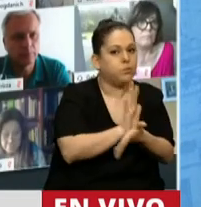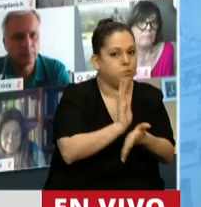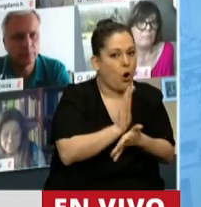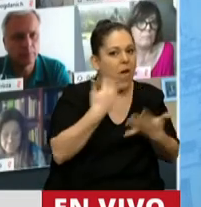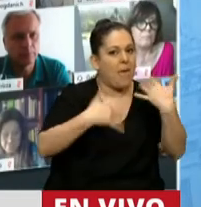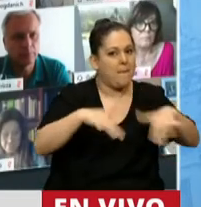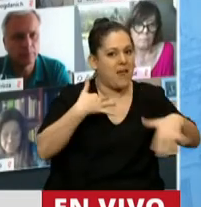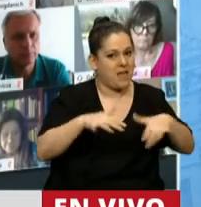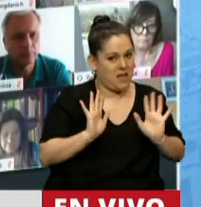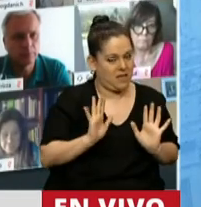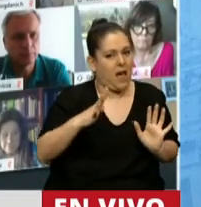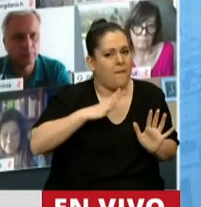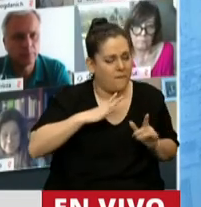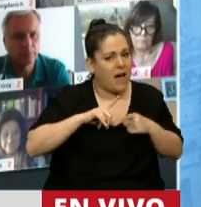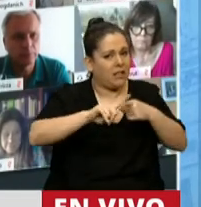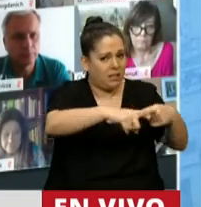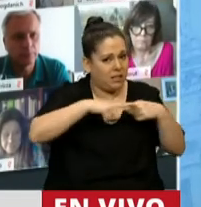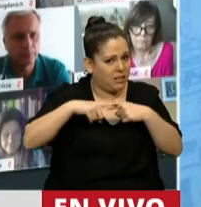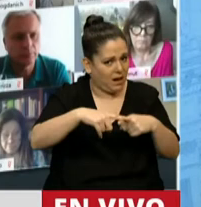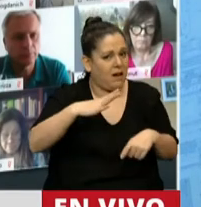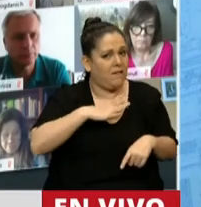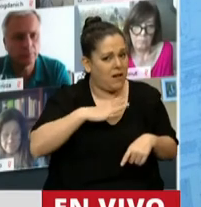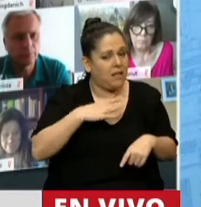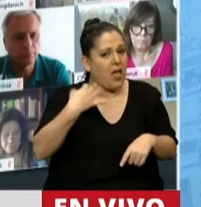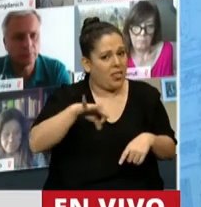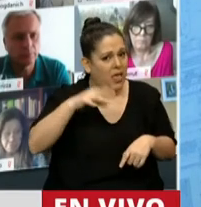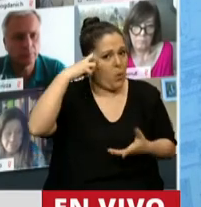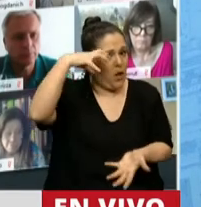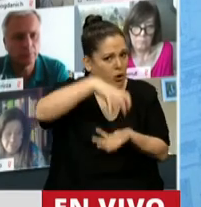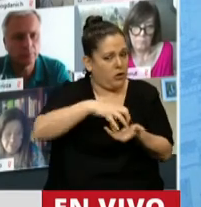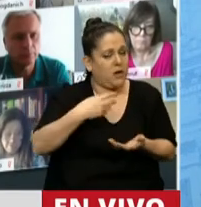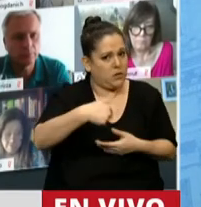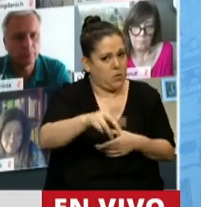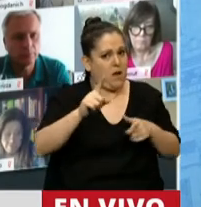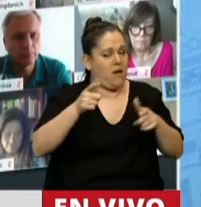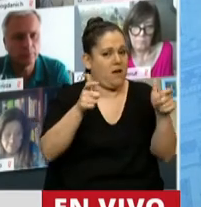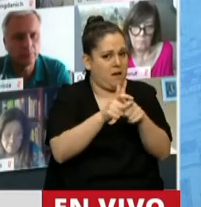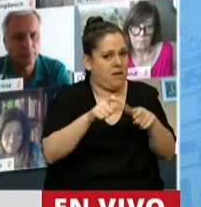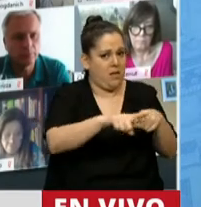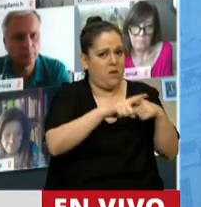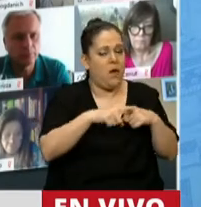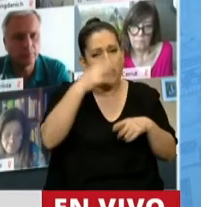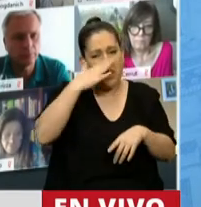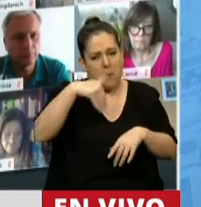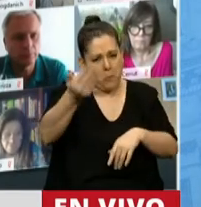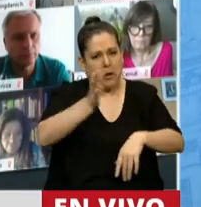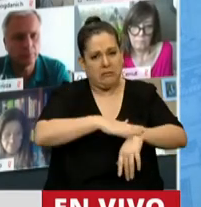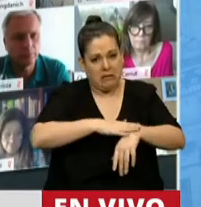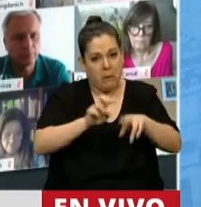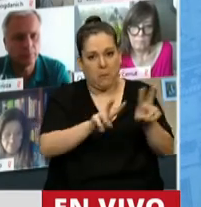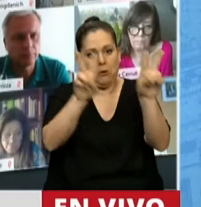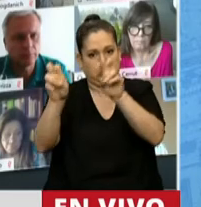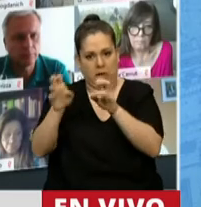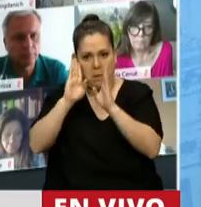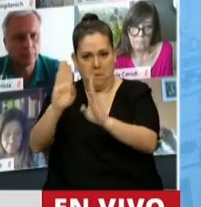y creemos que falta esa discusión y que esa discusión probablemente se tenga que dar en el ámbito del Congreso. Después voy a, si tengo tiempo, a hablar sobre eso.